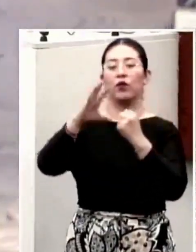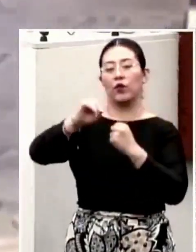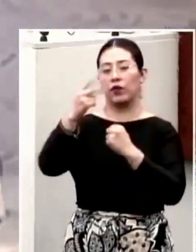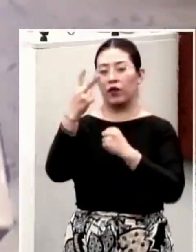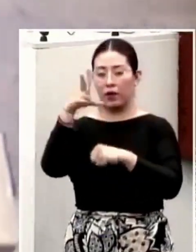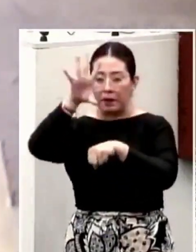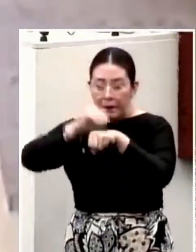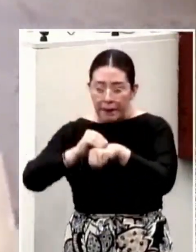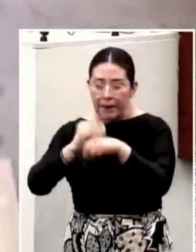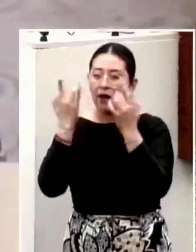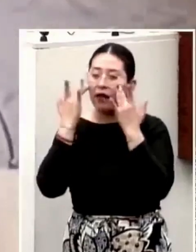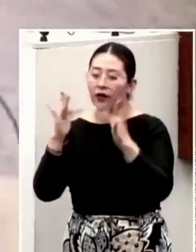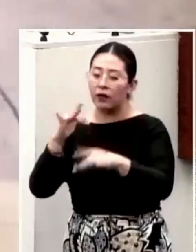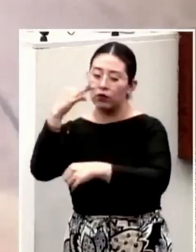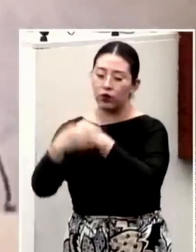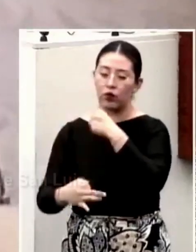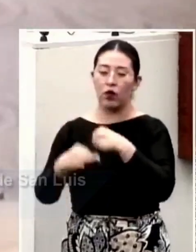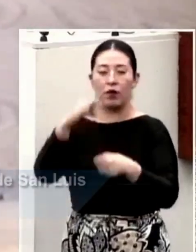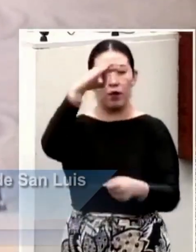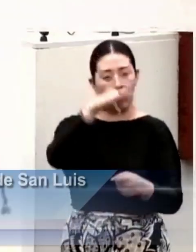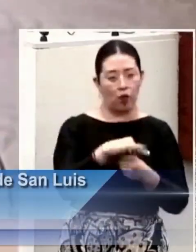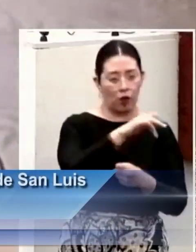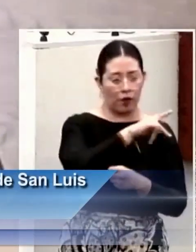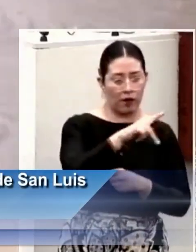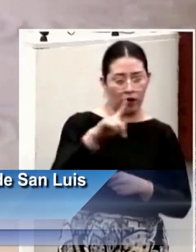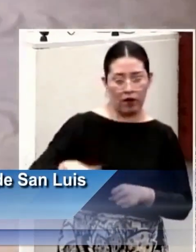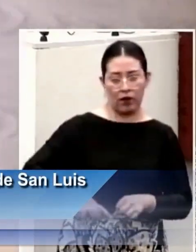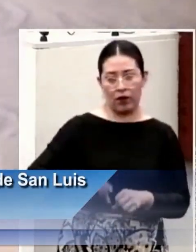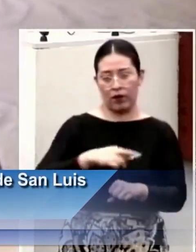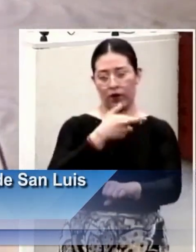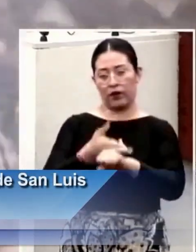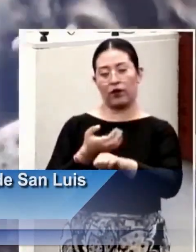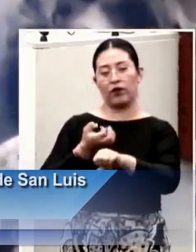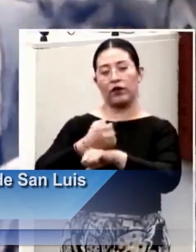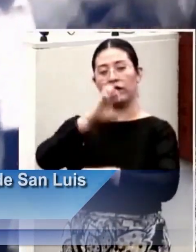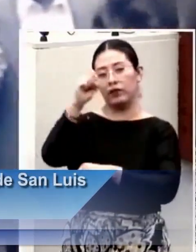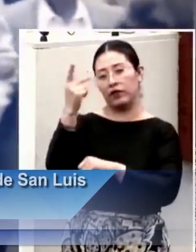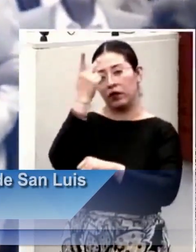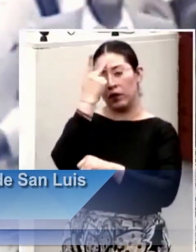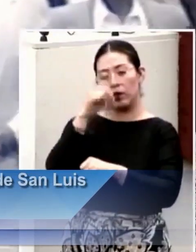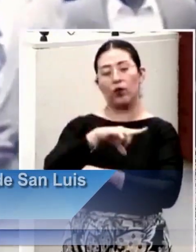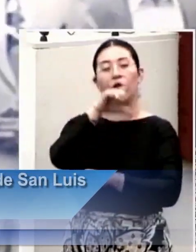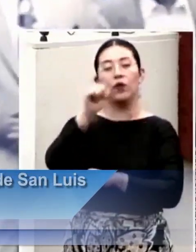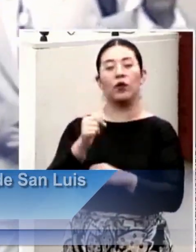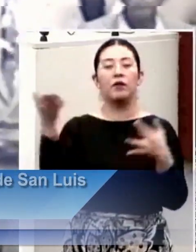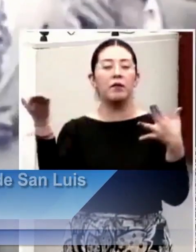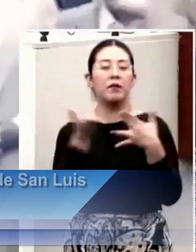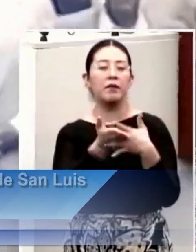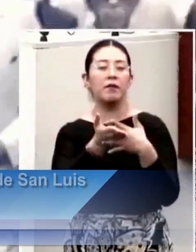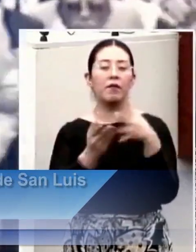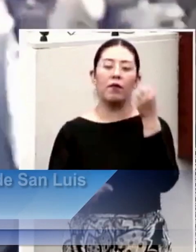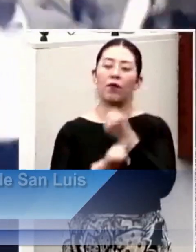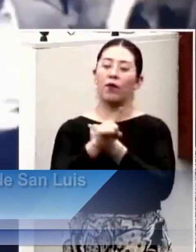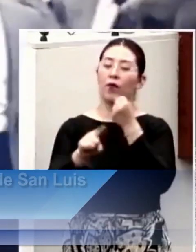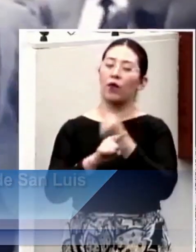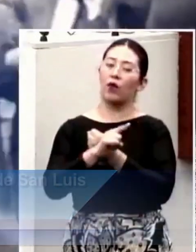Es un honor inmenso para nuestra familia y para todos aquellos que tuvieron la oportunidad de conocerlo y trabajar a su lado.